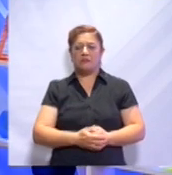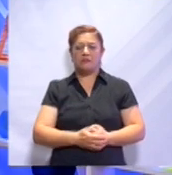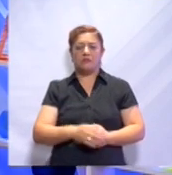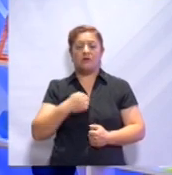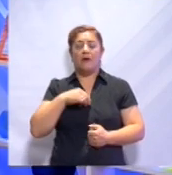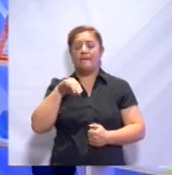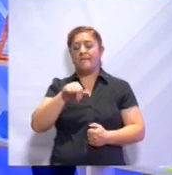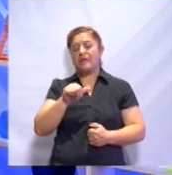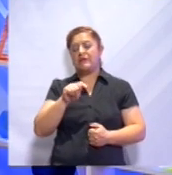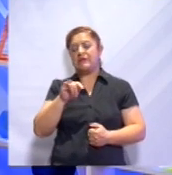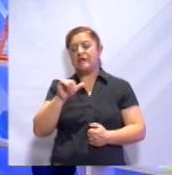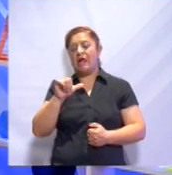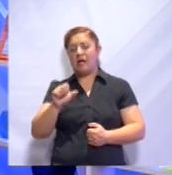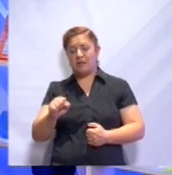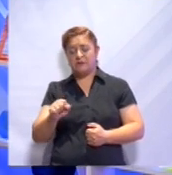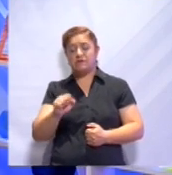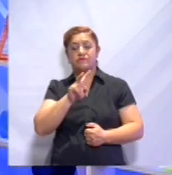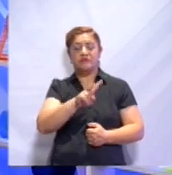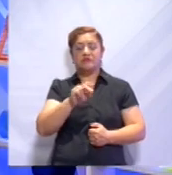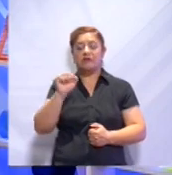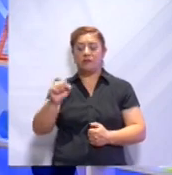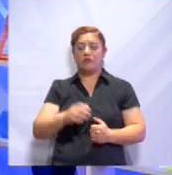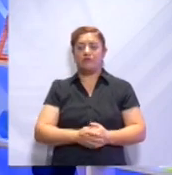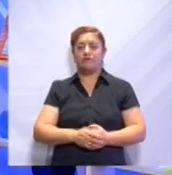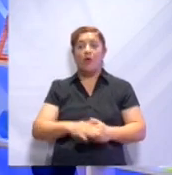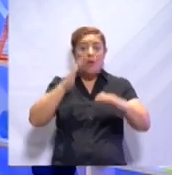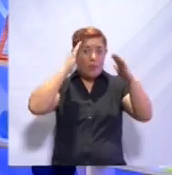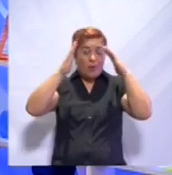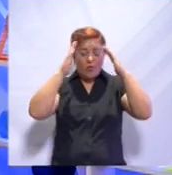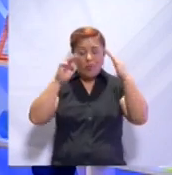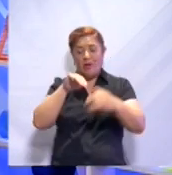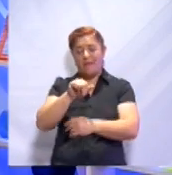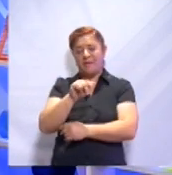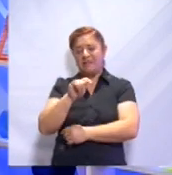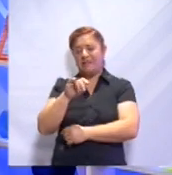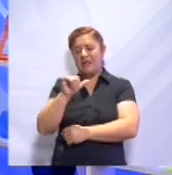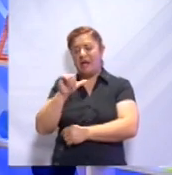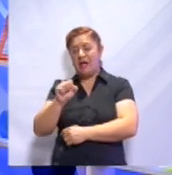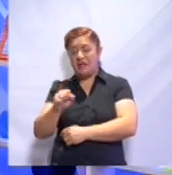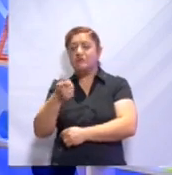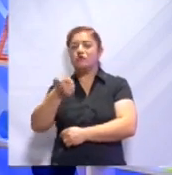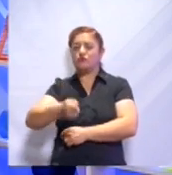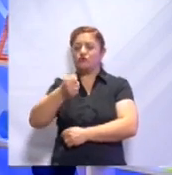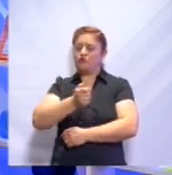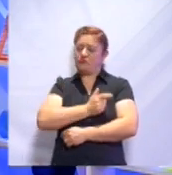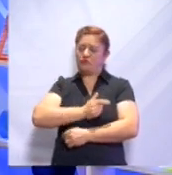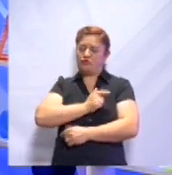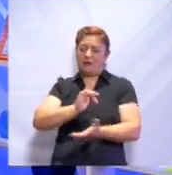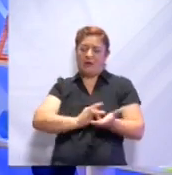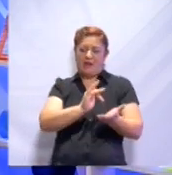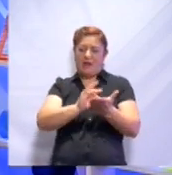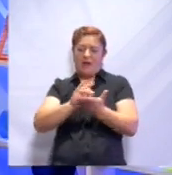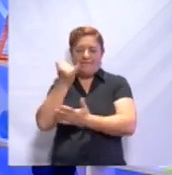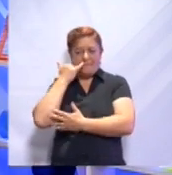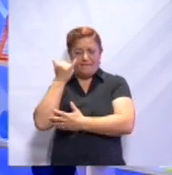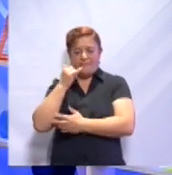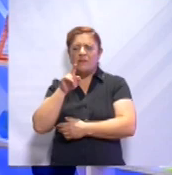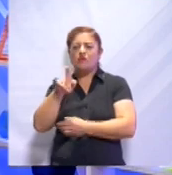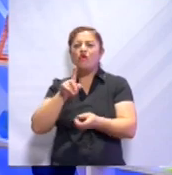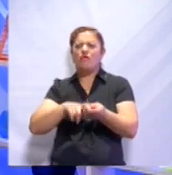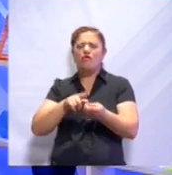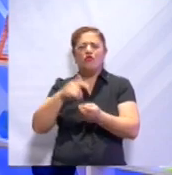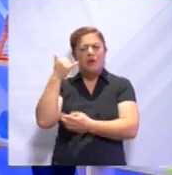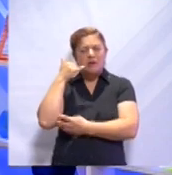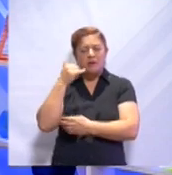Matías Velázquez Atonas. Hola, Matías Velázquez. Mucho gusto. Muchas gracias por llamarnos. ¿De dónde nos